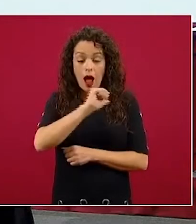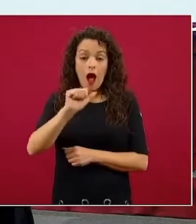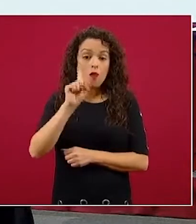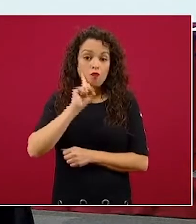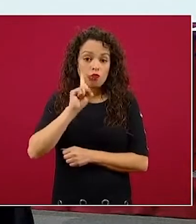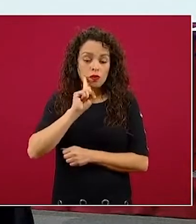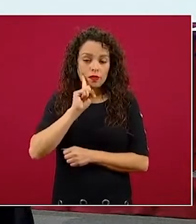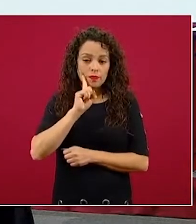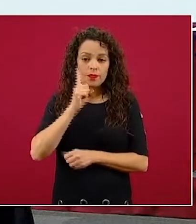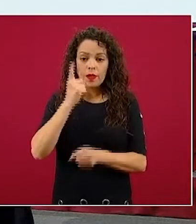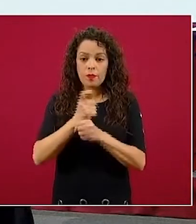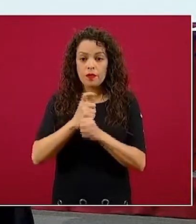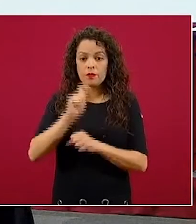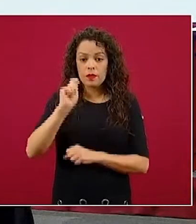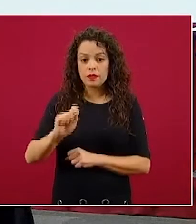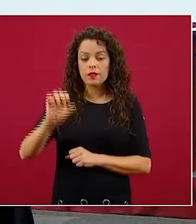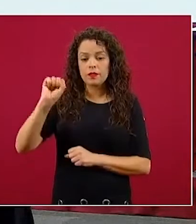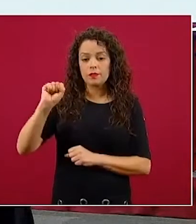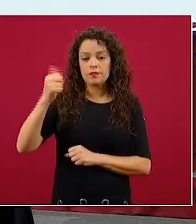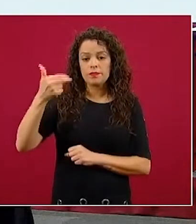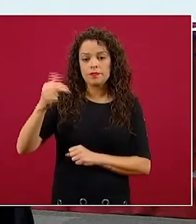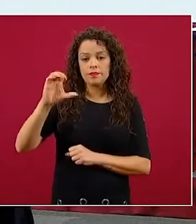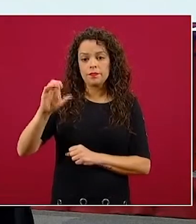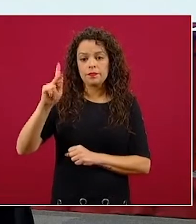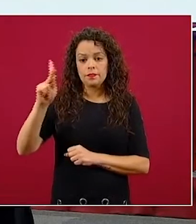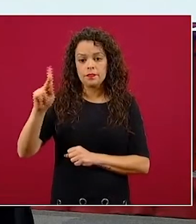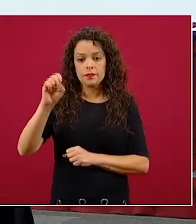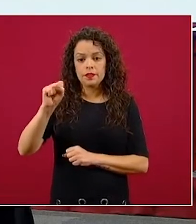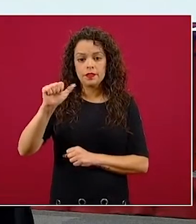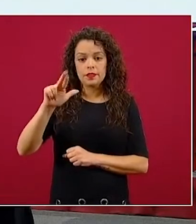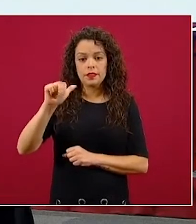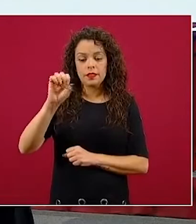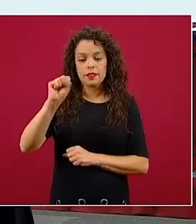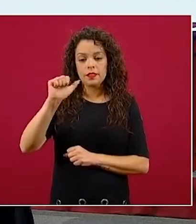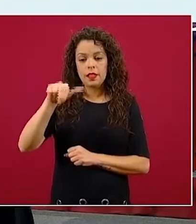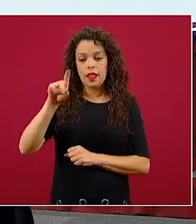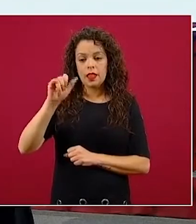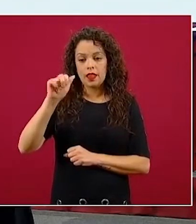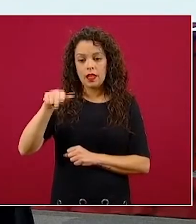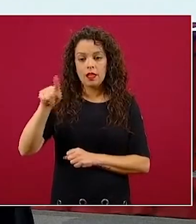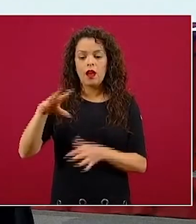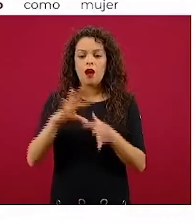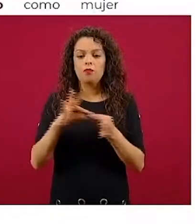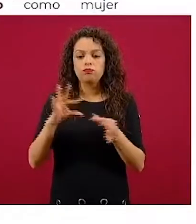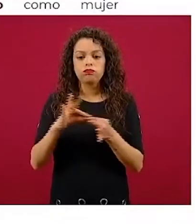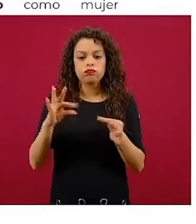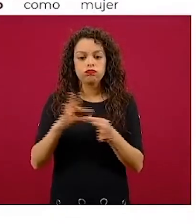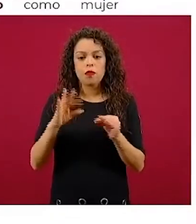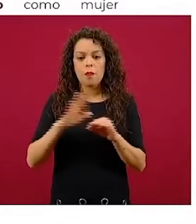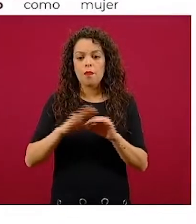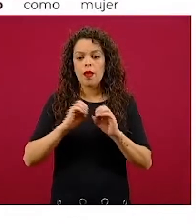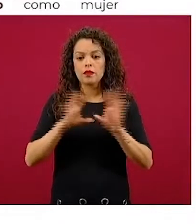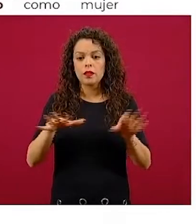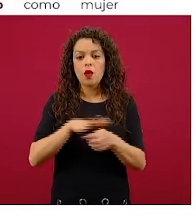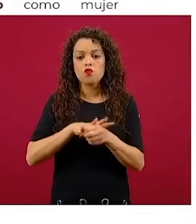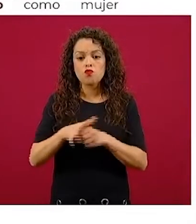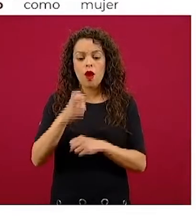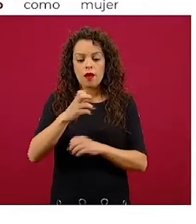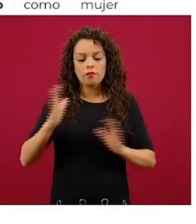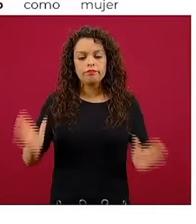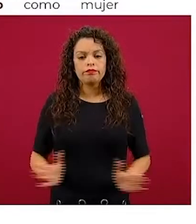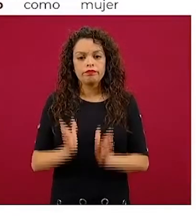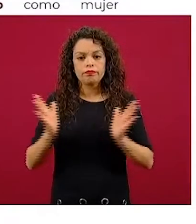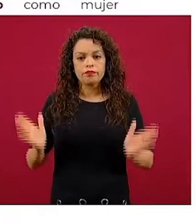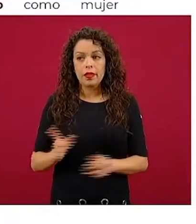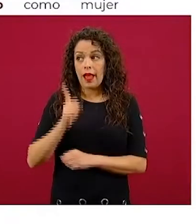con Hacienda, con la titular de Banca de Desarrollo, Sara Sandín. Nos va a explicar específicamente cuál ha sido, cuál es el empuje que se ha